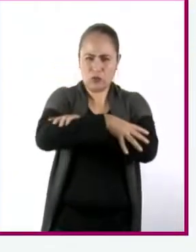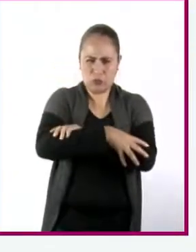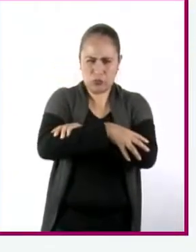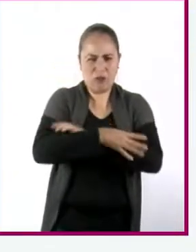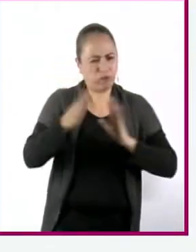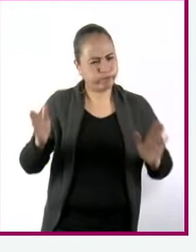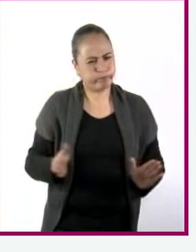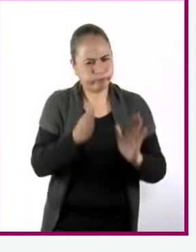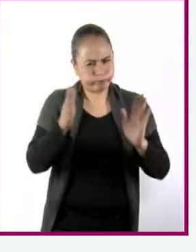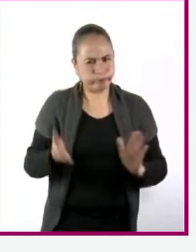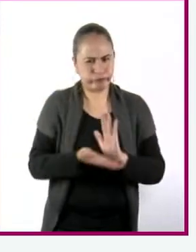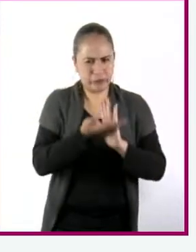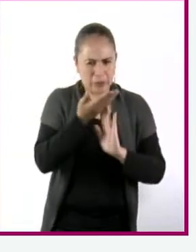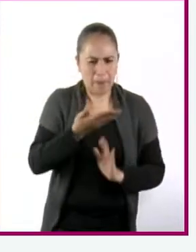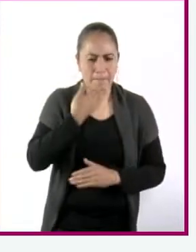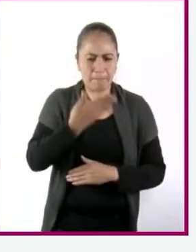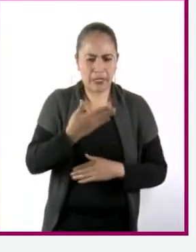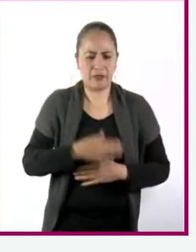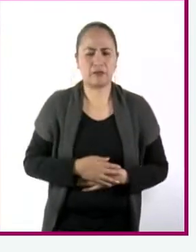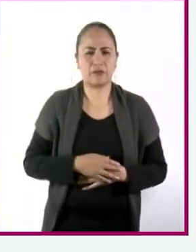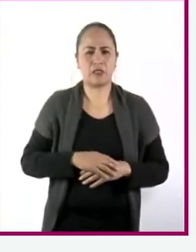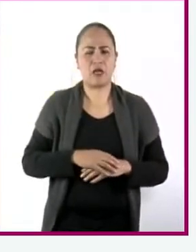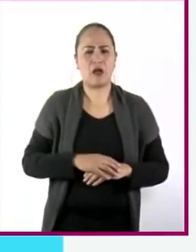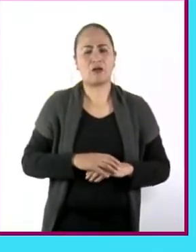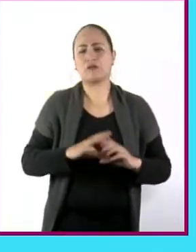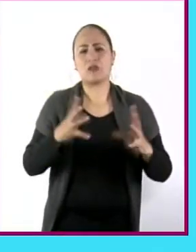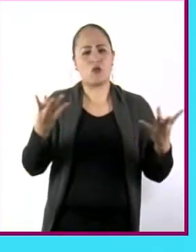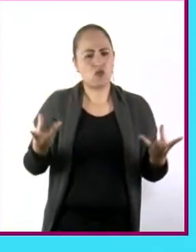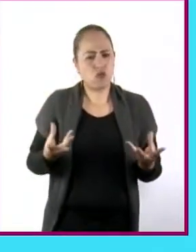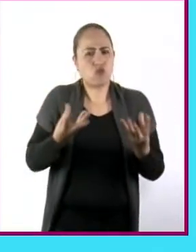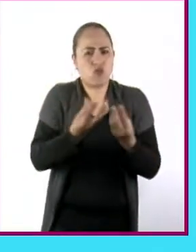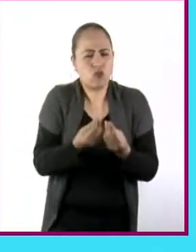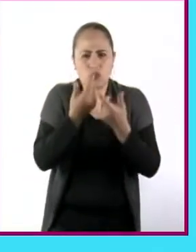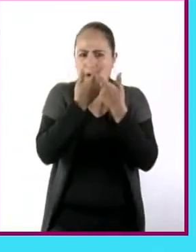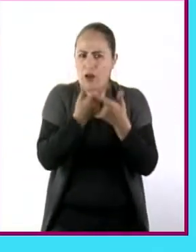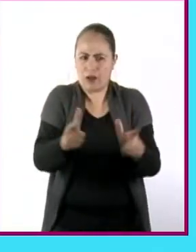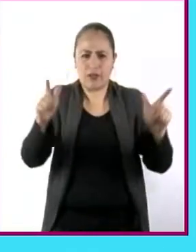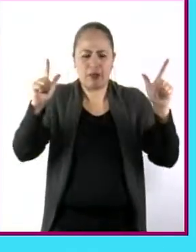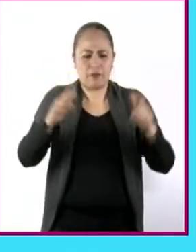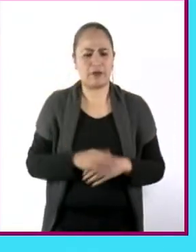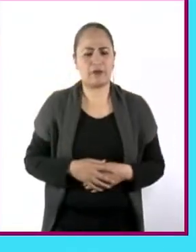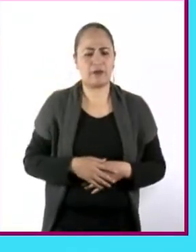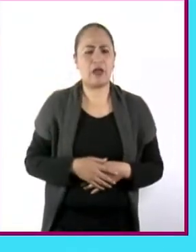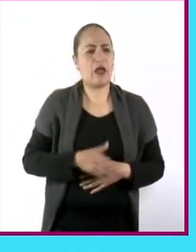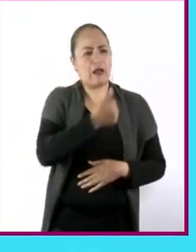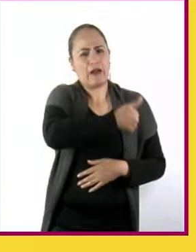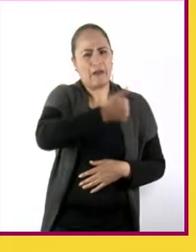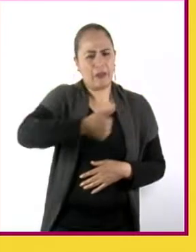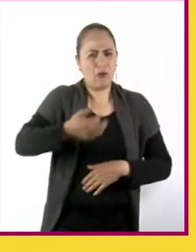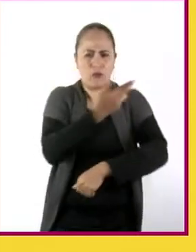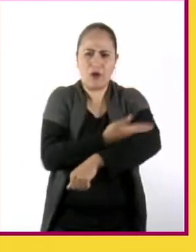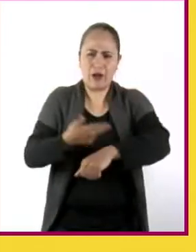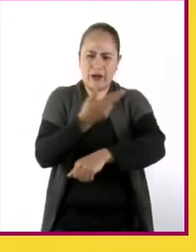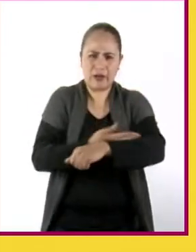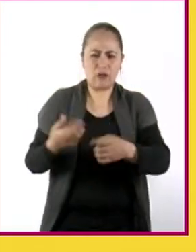practicar la libertad de asociación, aprender a organizarse de manera autónoma, asumir y cumplir